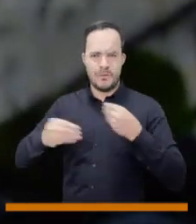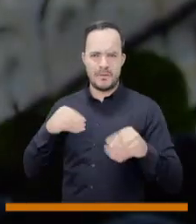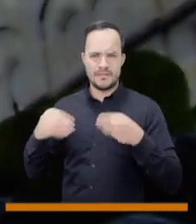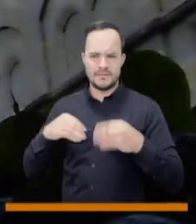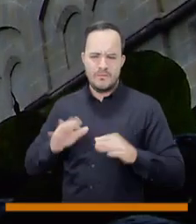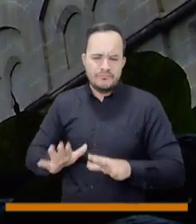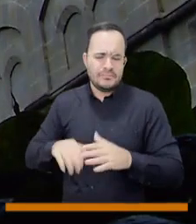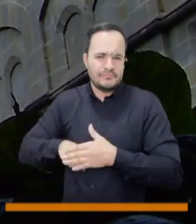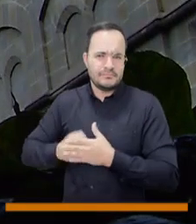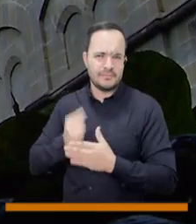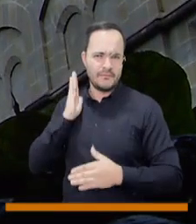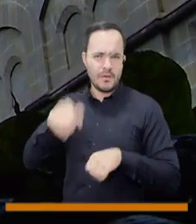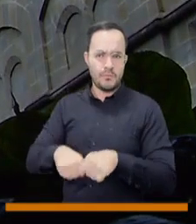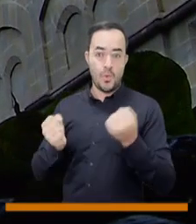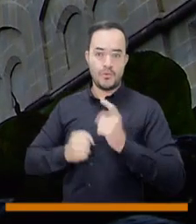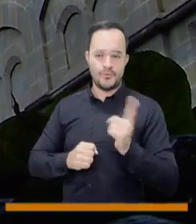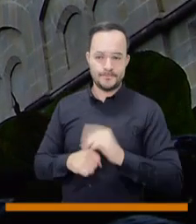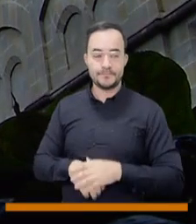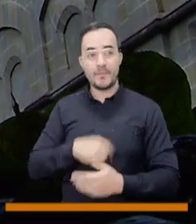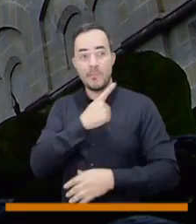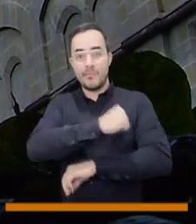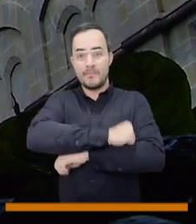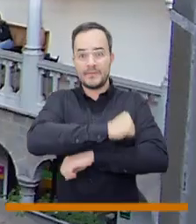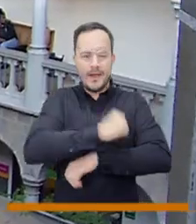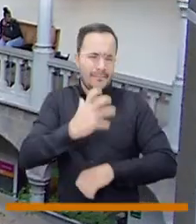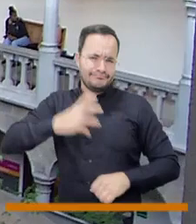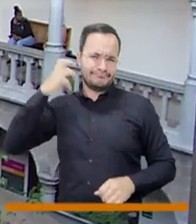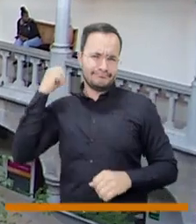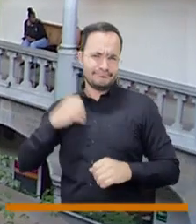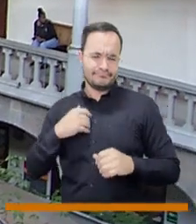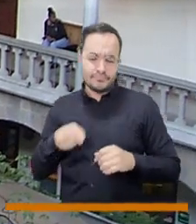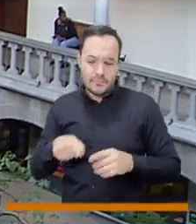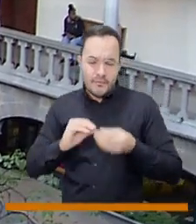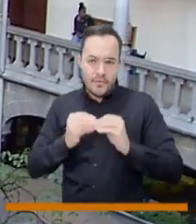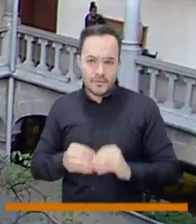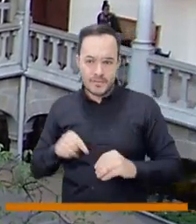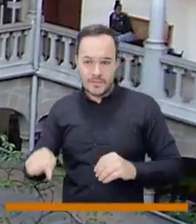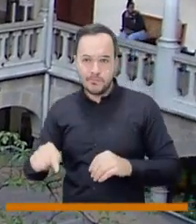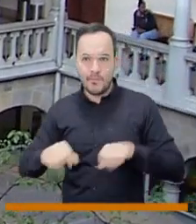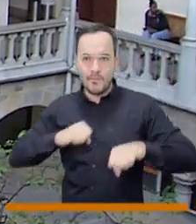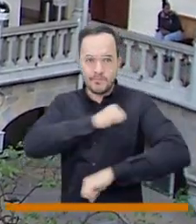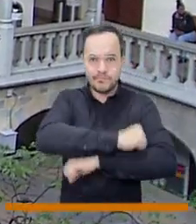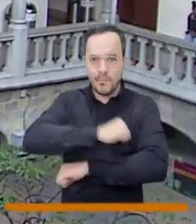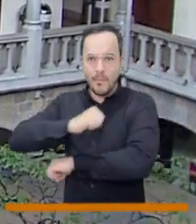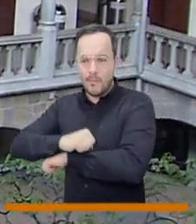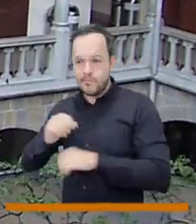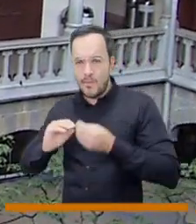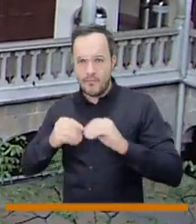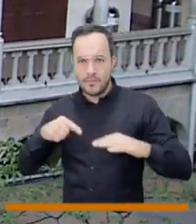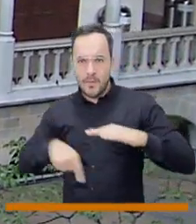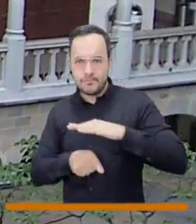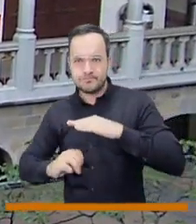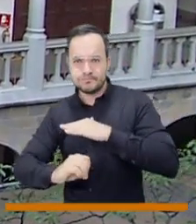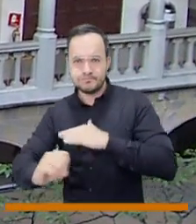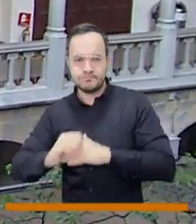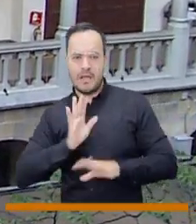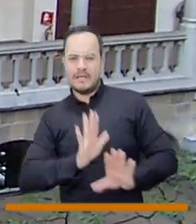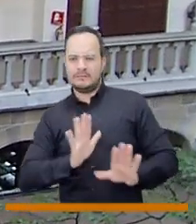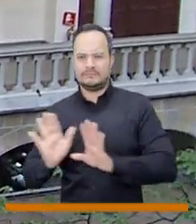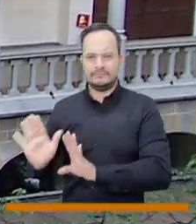conservado y dejamos dos ventanas arqueológicas de ese alcantarillado encontramos también muchos